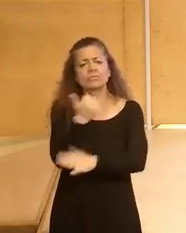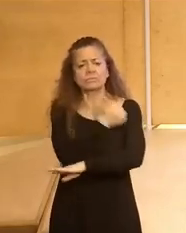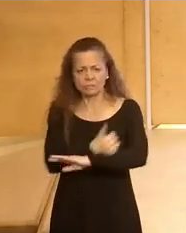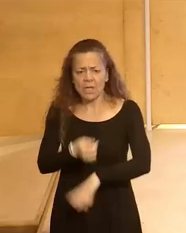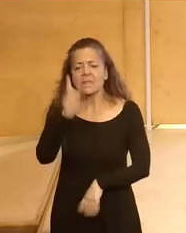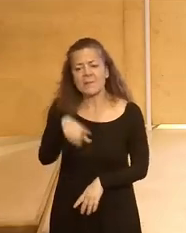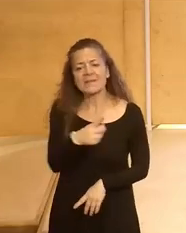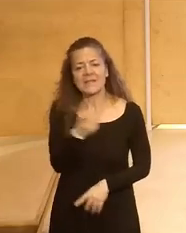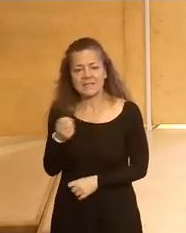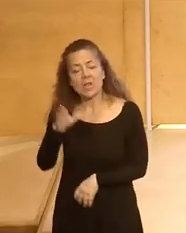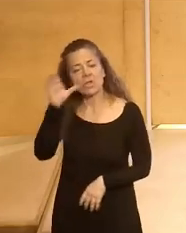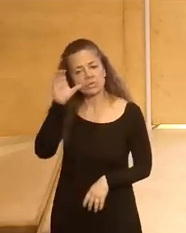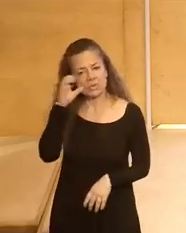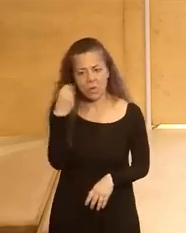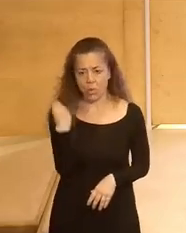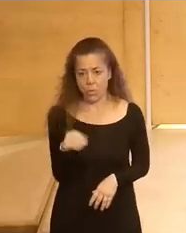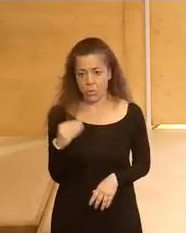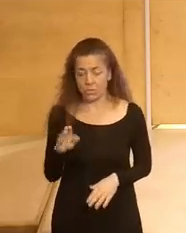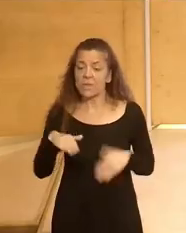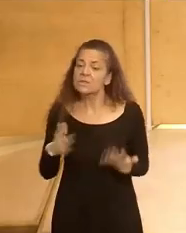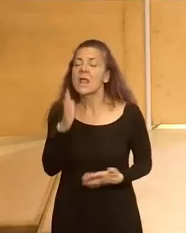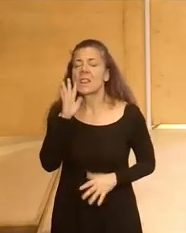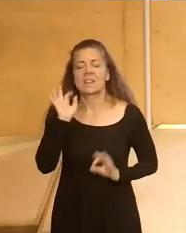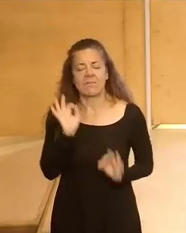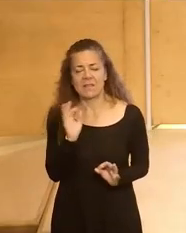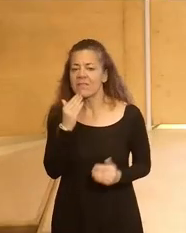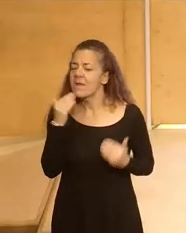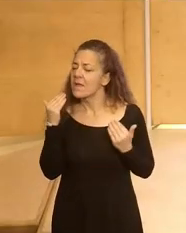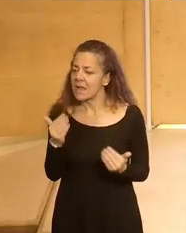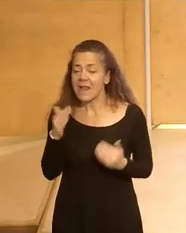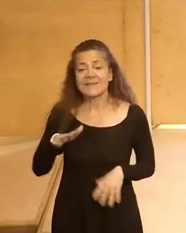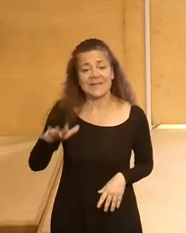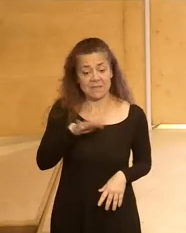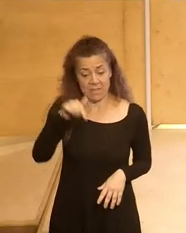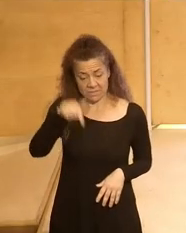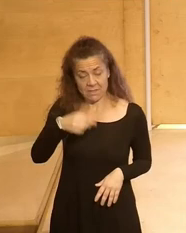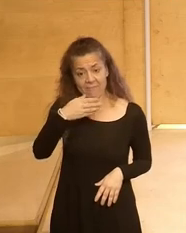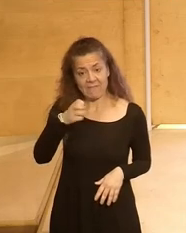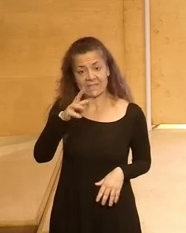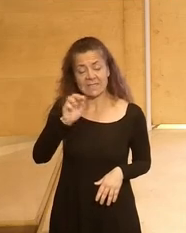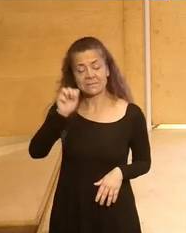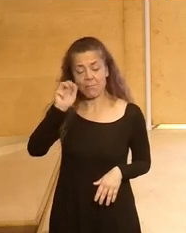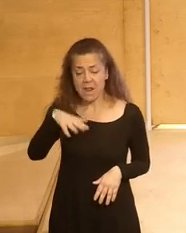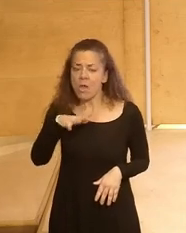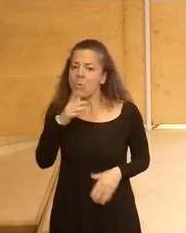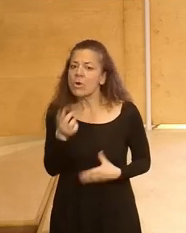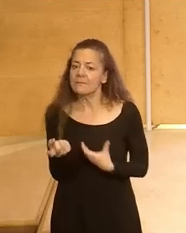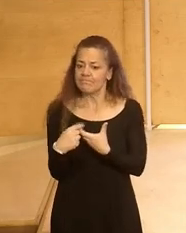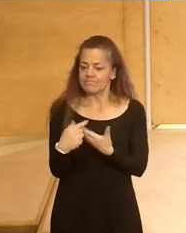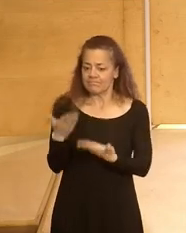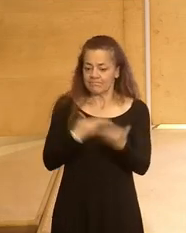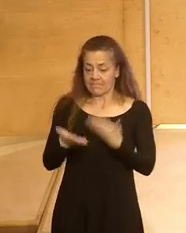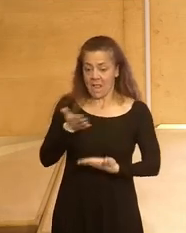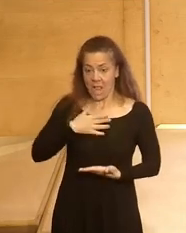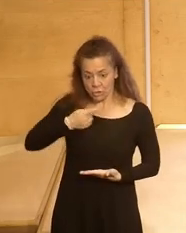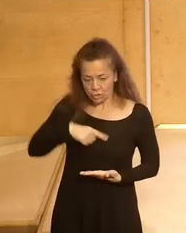es necesario escuchar a la juventud. Así que, de verdad, muchísimas gracias al Espacio Bertelsmann por querer involucrarse con nosotros en esta